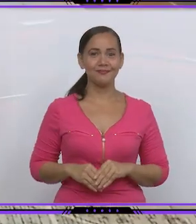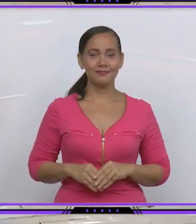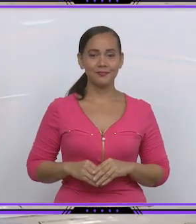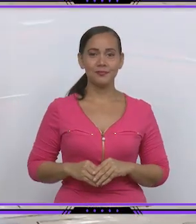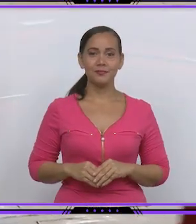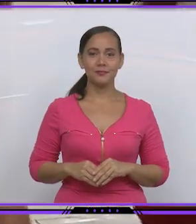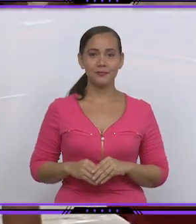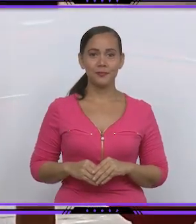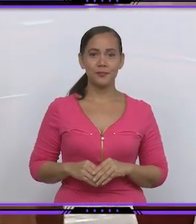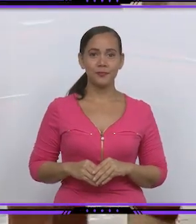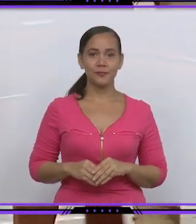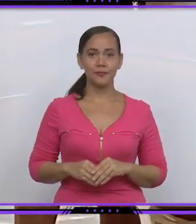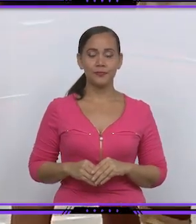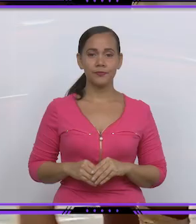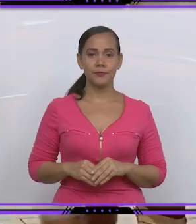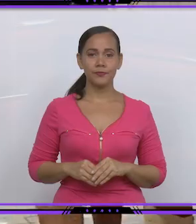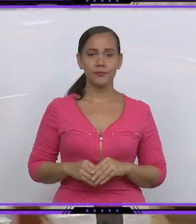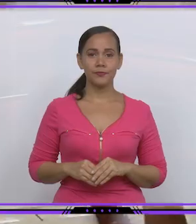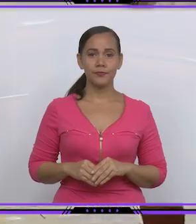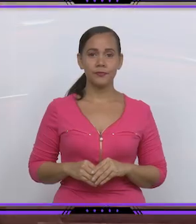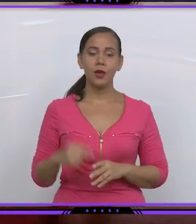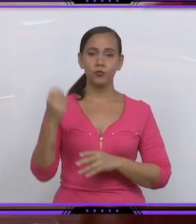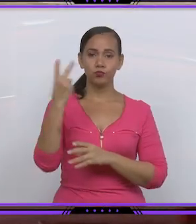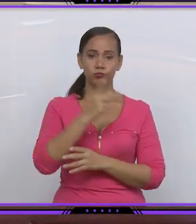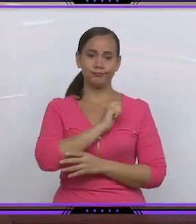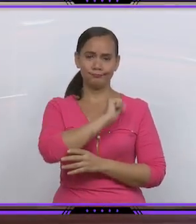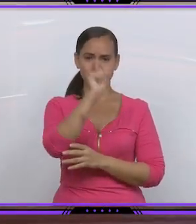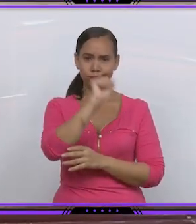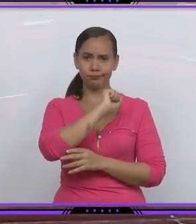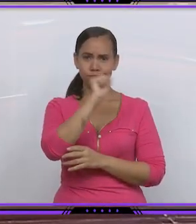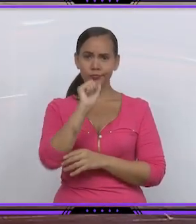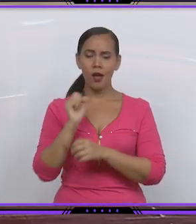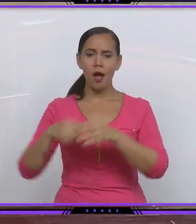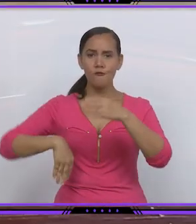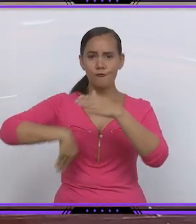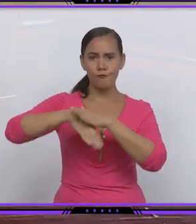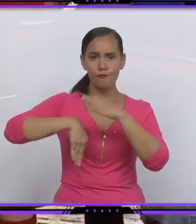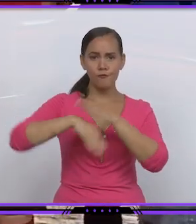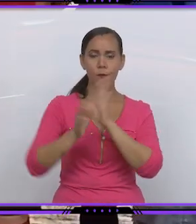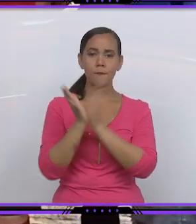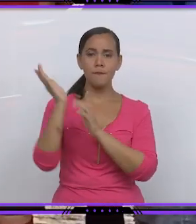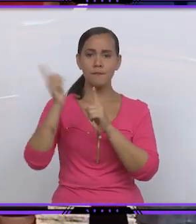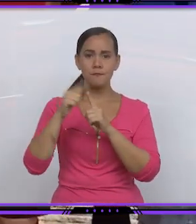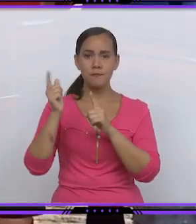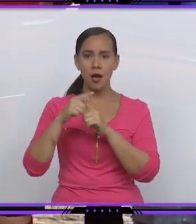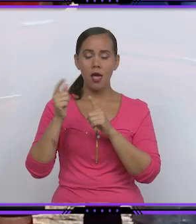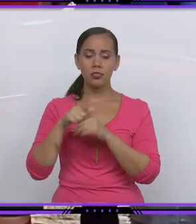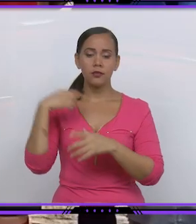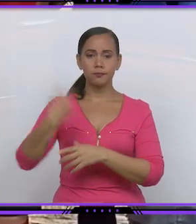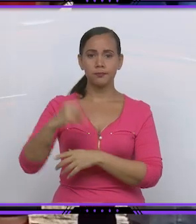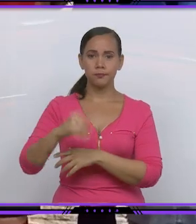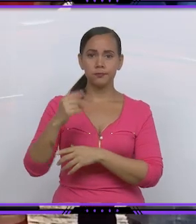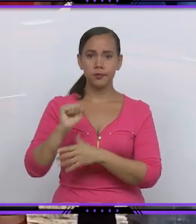primeras victorias en la jornada de la Liga Nacional de Fútbol Sala, el equipo de matanzas continúa su preparación en el tabloncillo de la EIDE, Luis Augusto